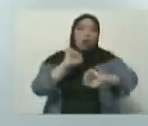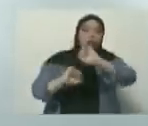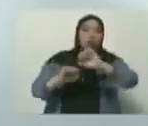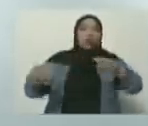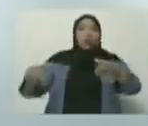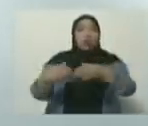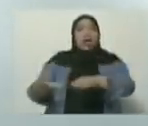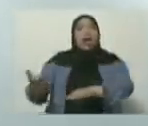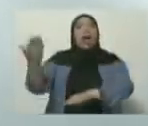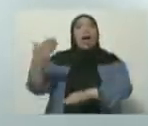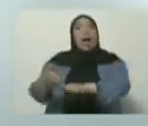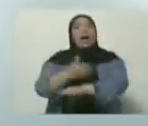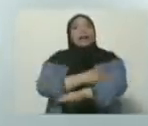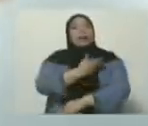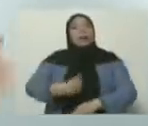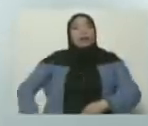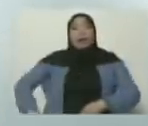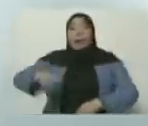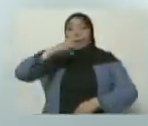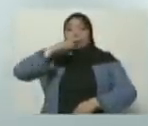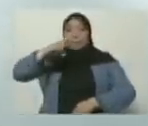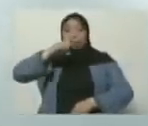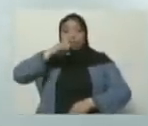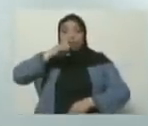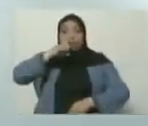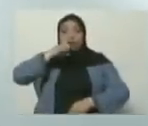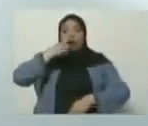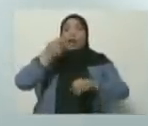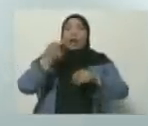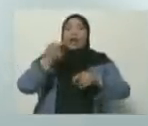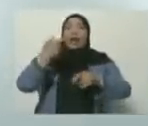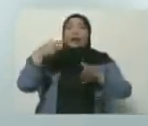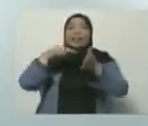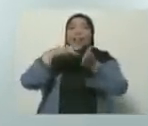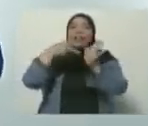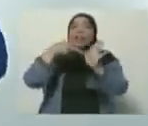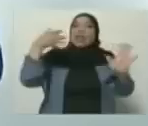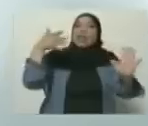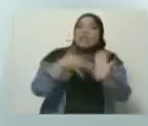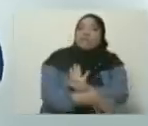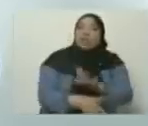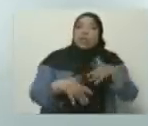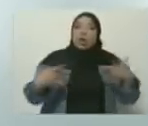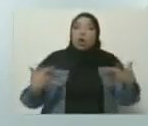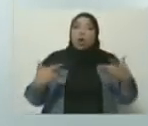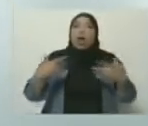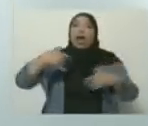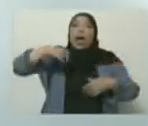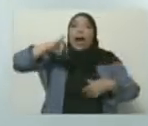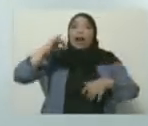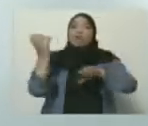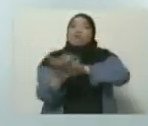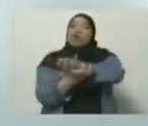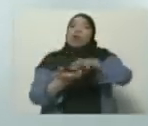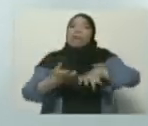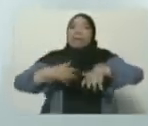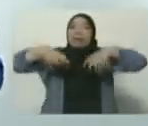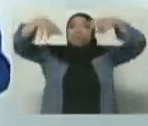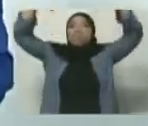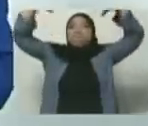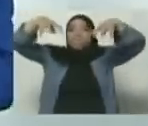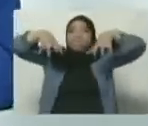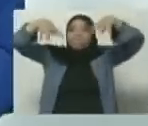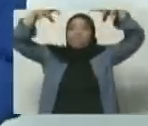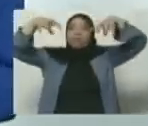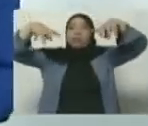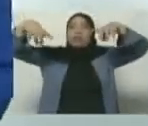ayer nuestro presidente, ha definido la ocurrencia de un ciclón tropical que estará llegando a